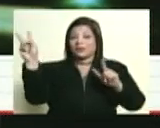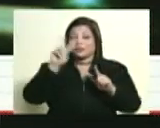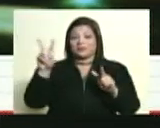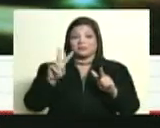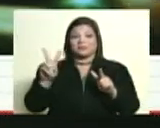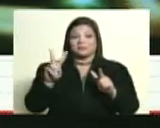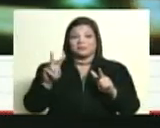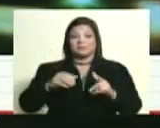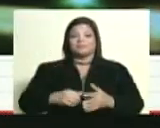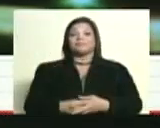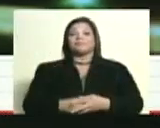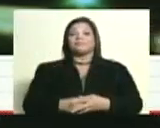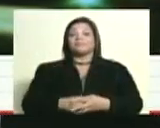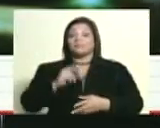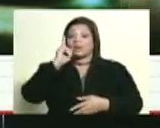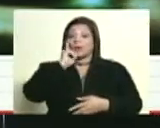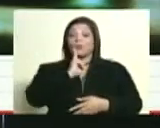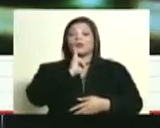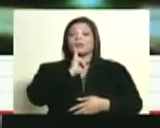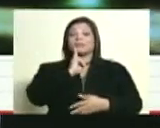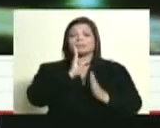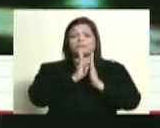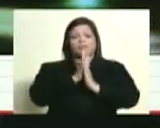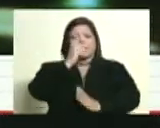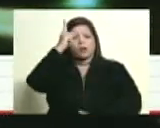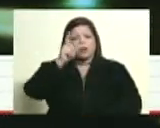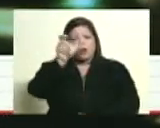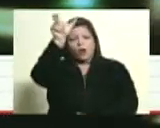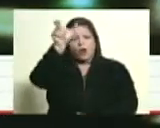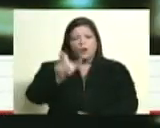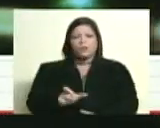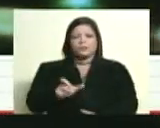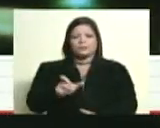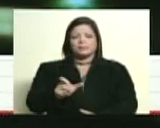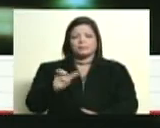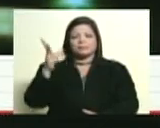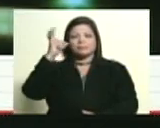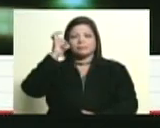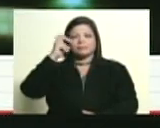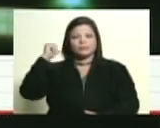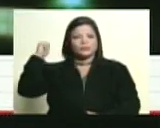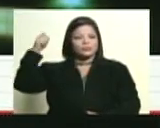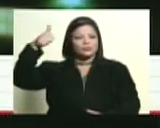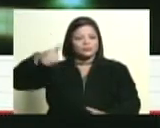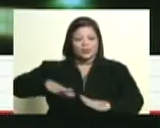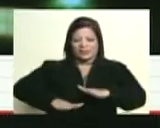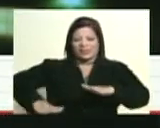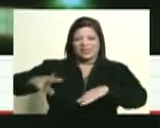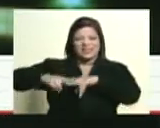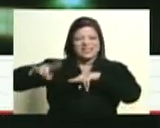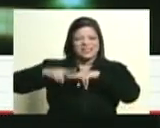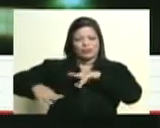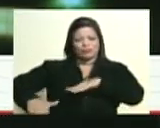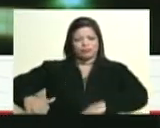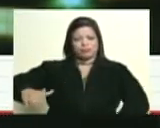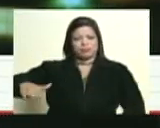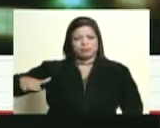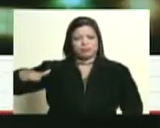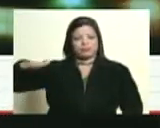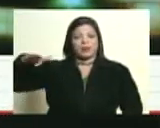Palacio. Simón Bolívar, un hombre del que hemos escuchado desde que estamos muy pequeños. Pero,